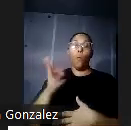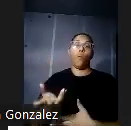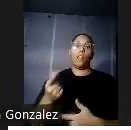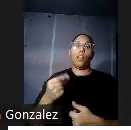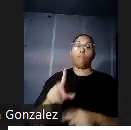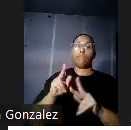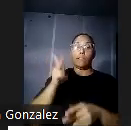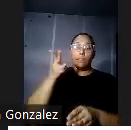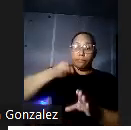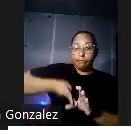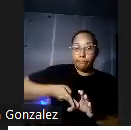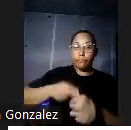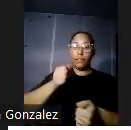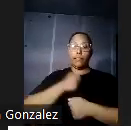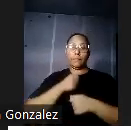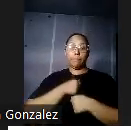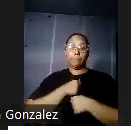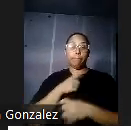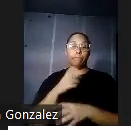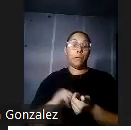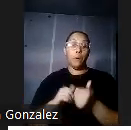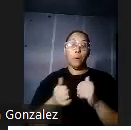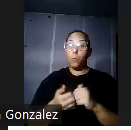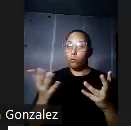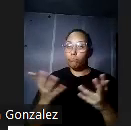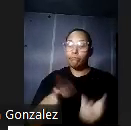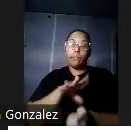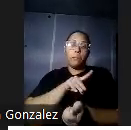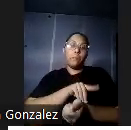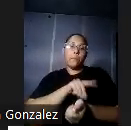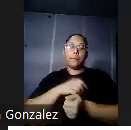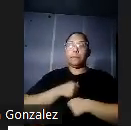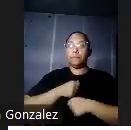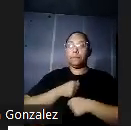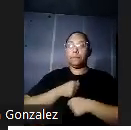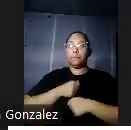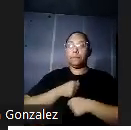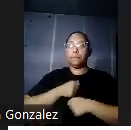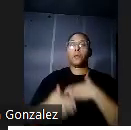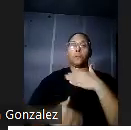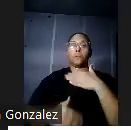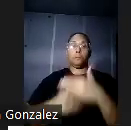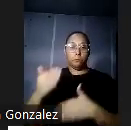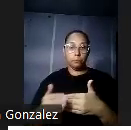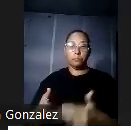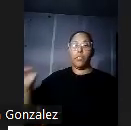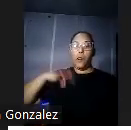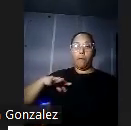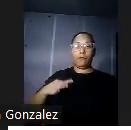Unidos como oficial médico siendo llamado a alcanzar mediante sucesivas promociones el rango de tonel.